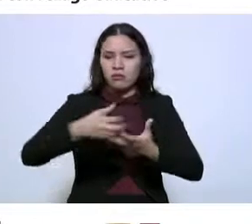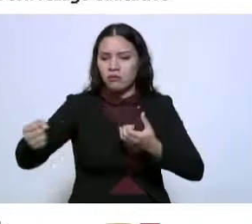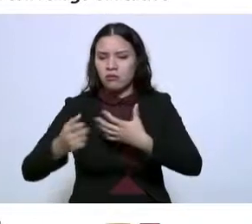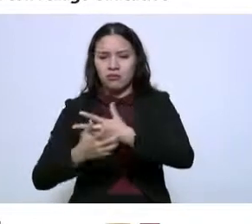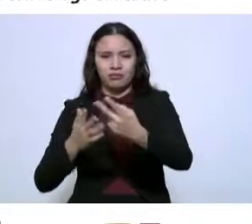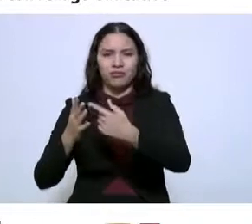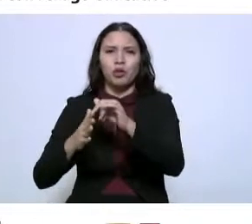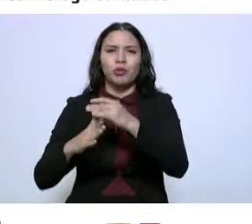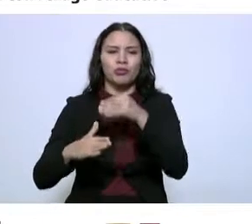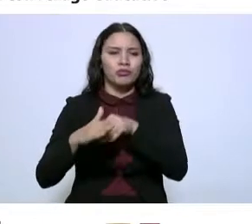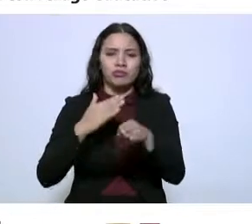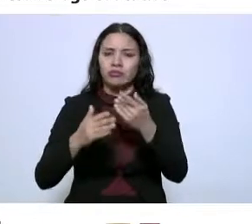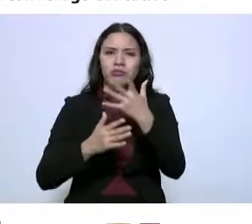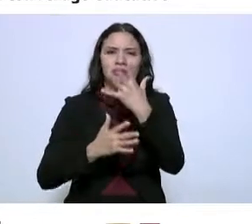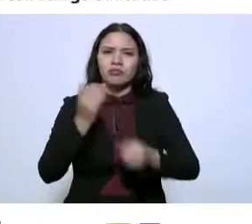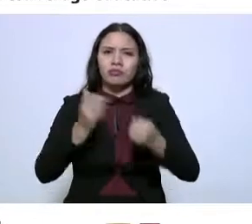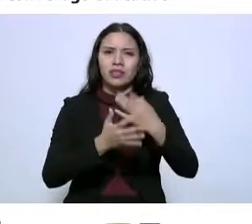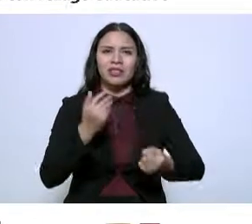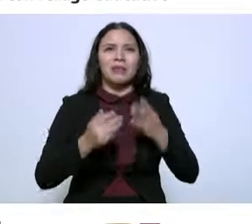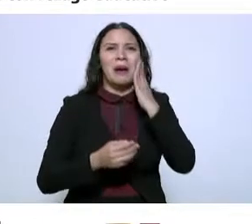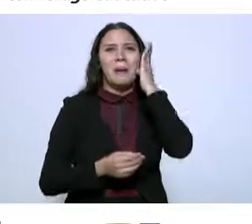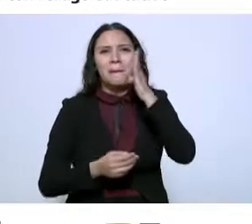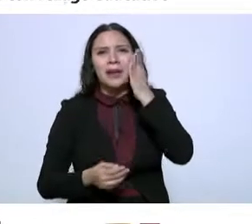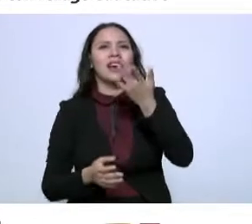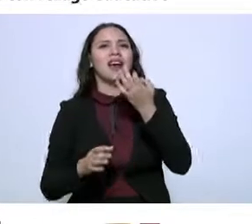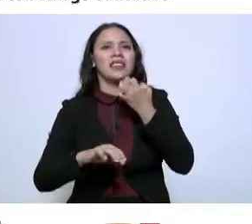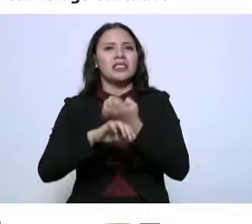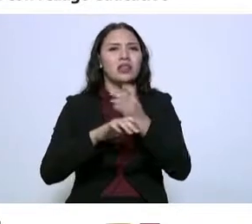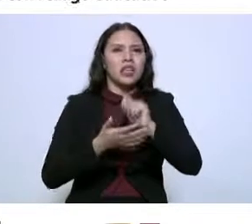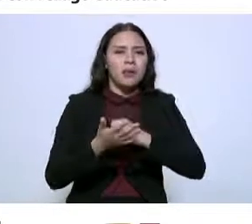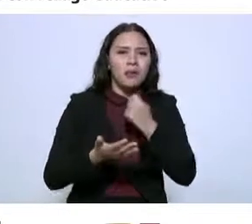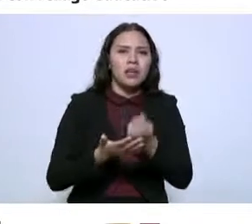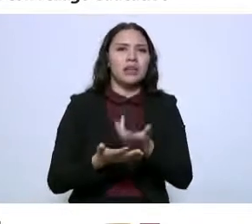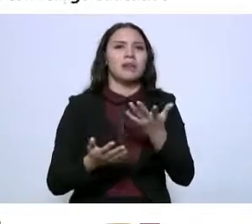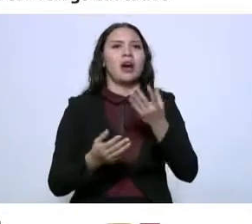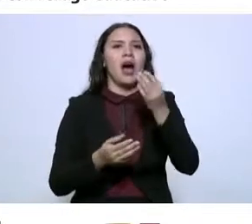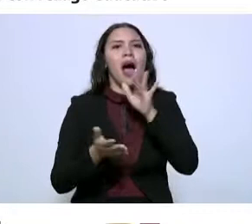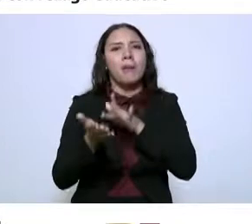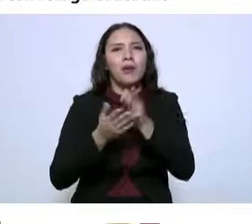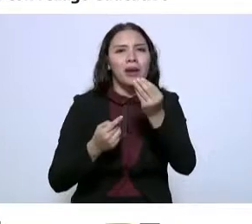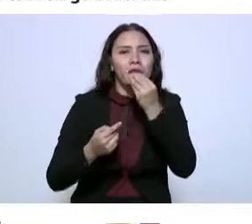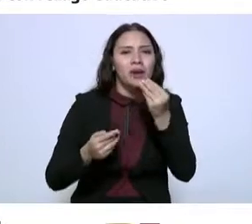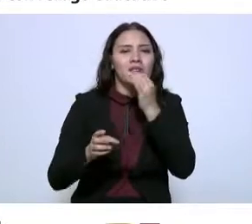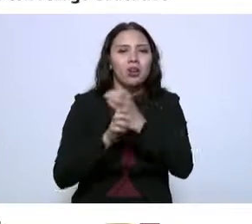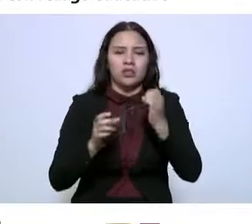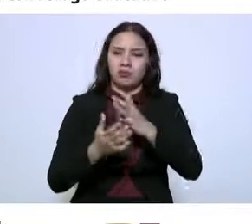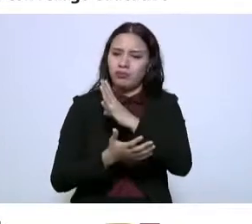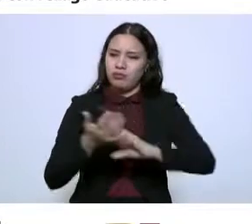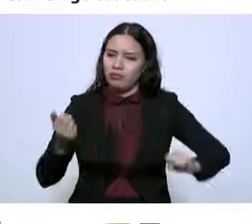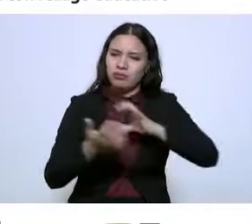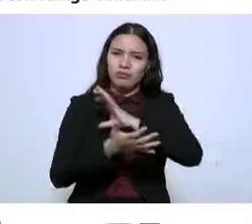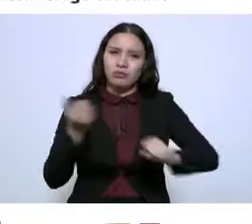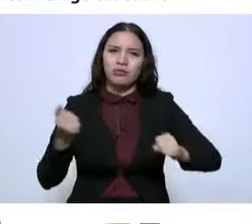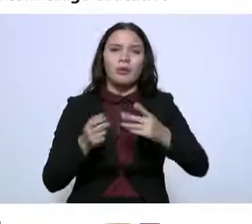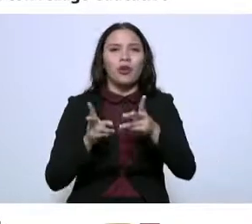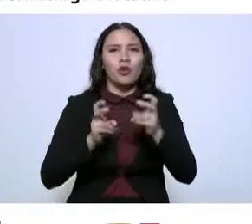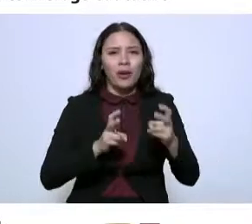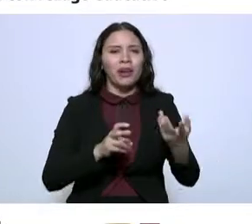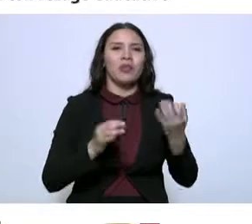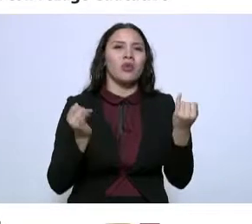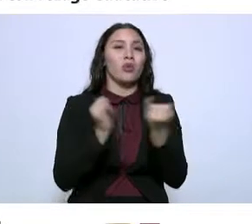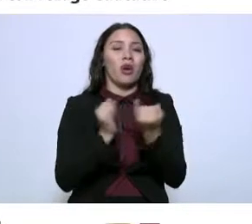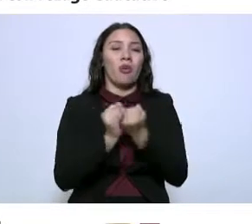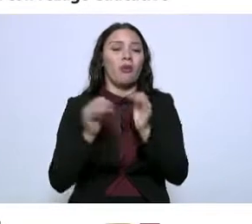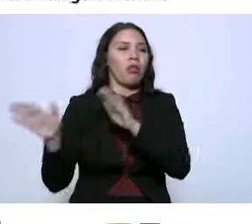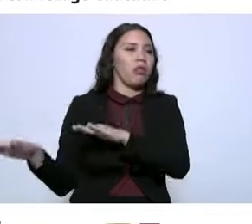hacia la situación de las becas que otorgaba el Estado, los programas alimenticios. Se ha detectado también un deterioro y